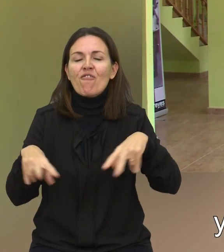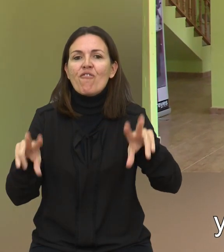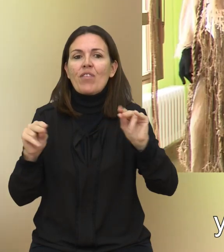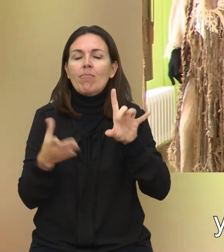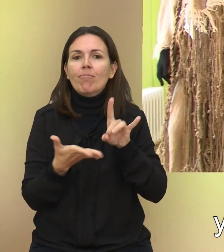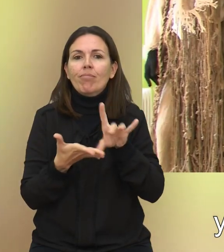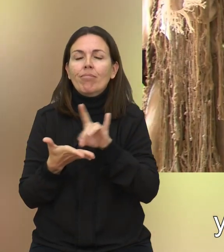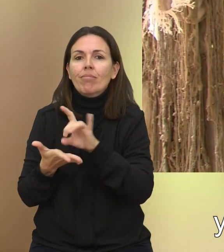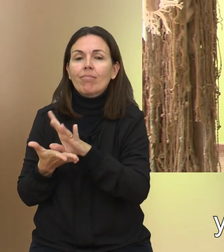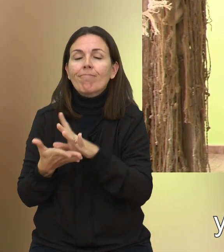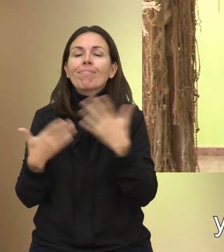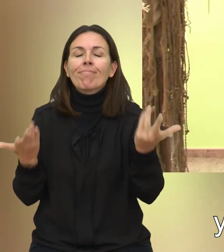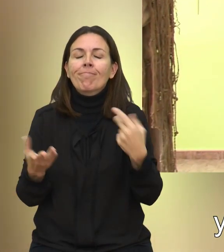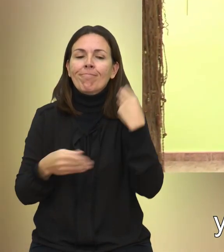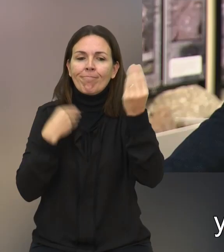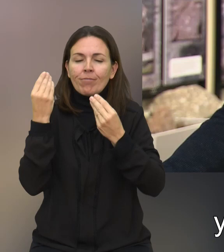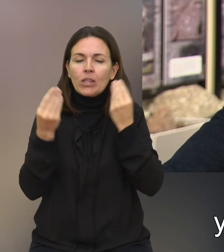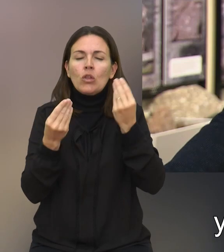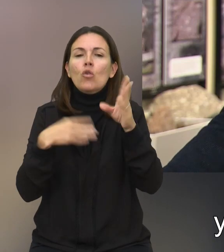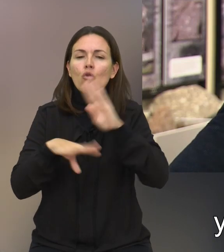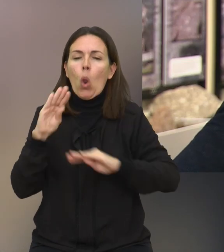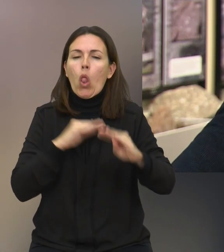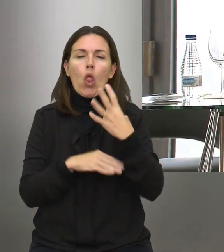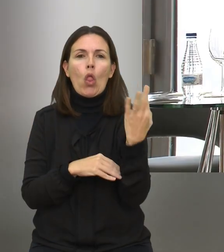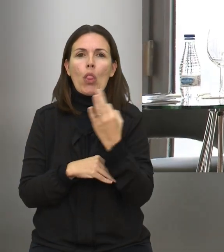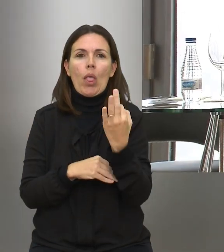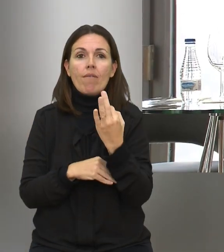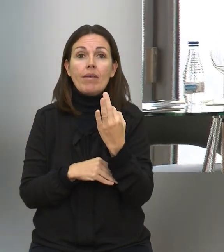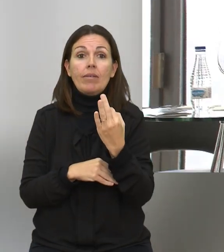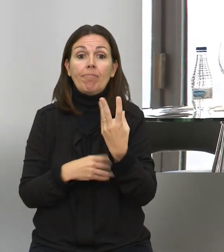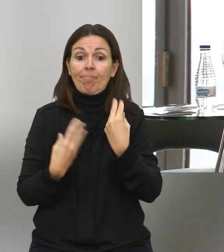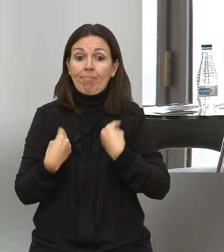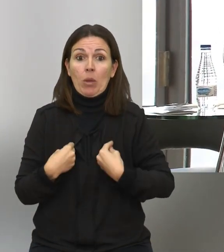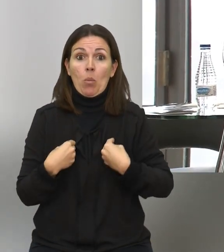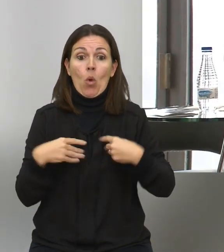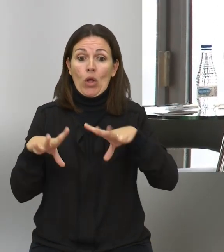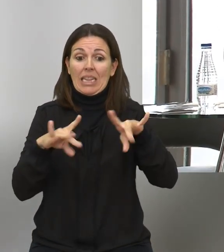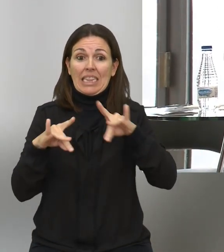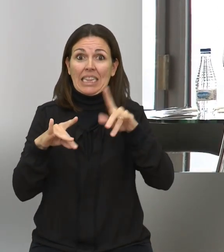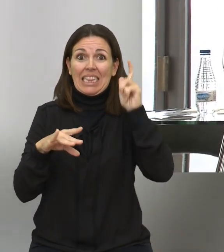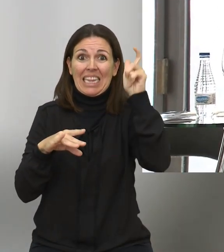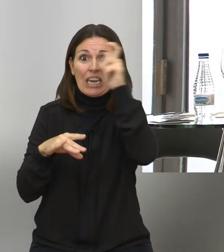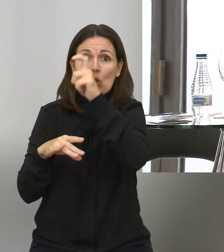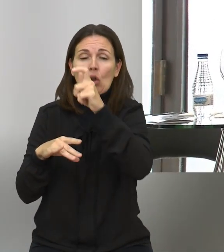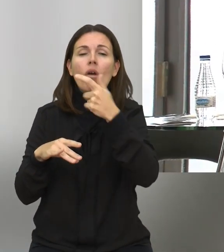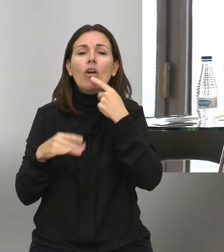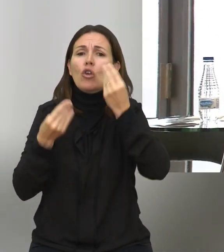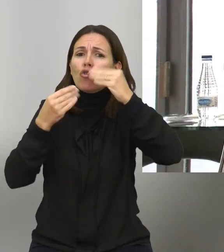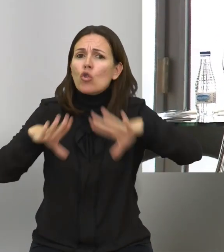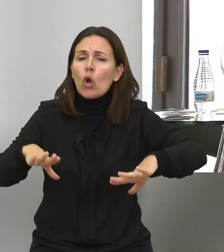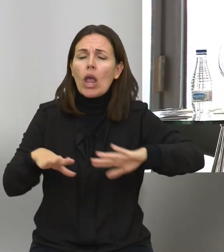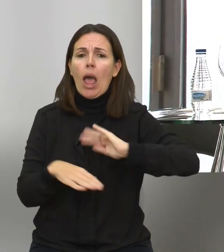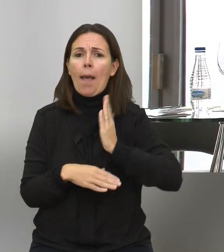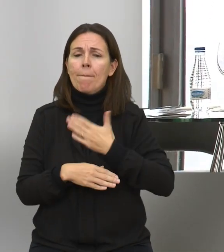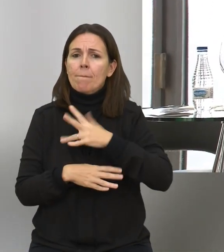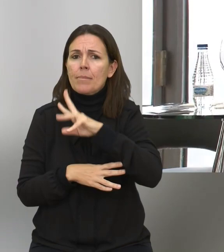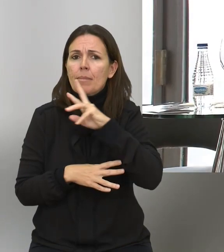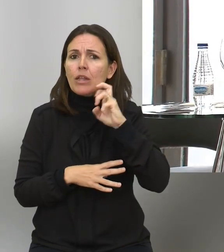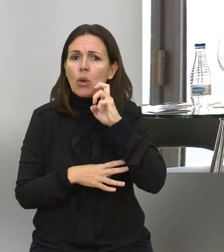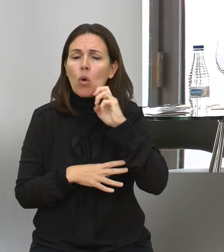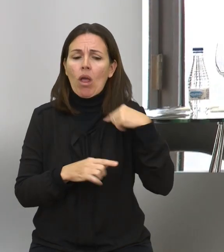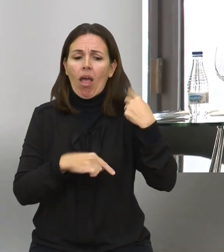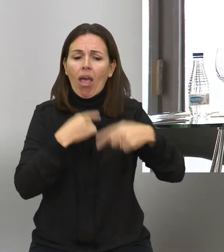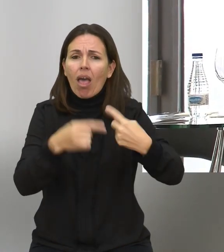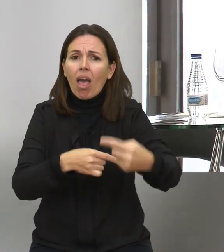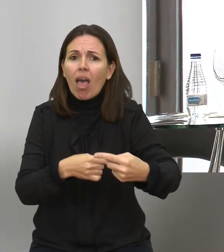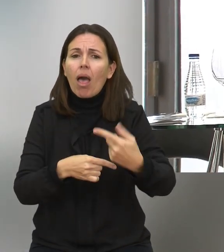y vimos que había que poner solución. Dentro de los propios territorios hay una historia, hay un patrimonio,